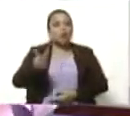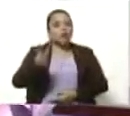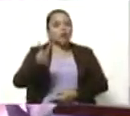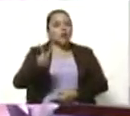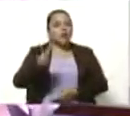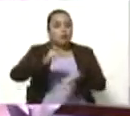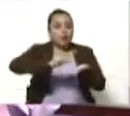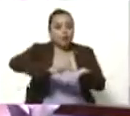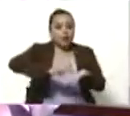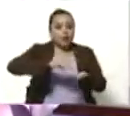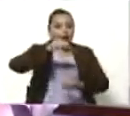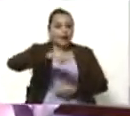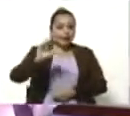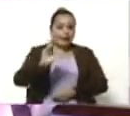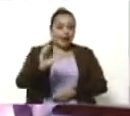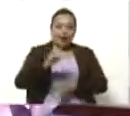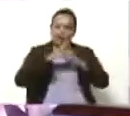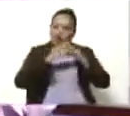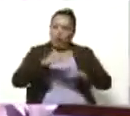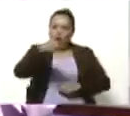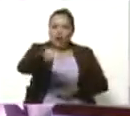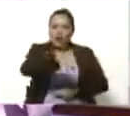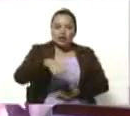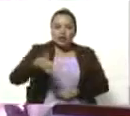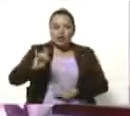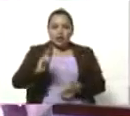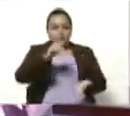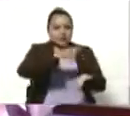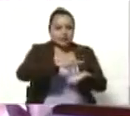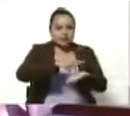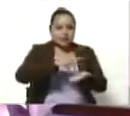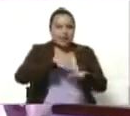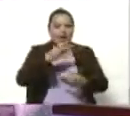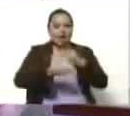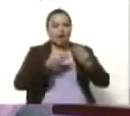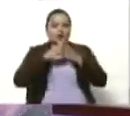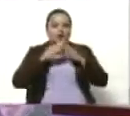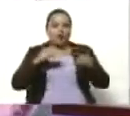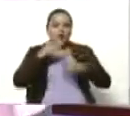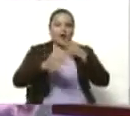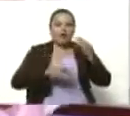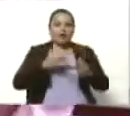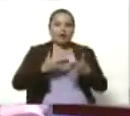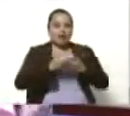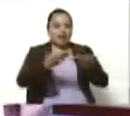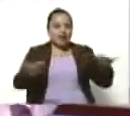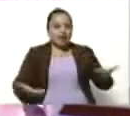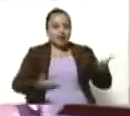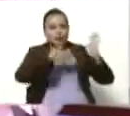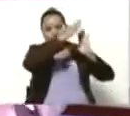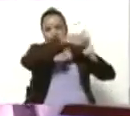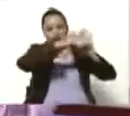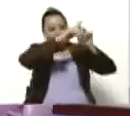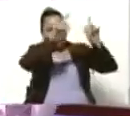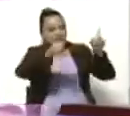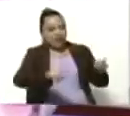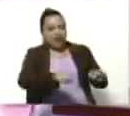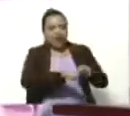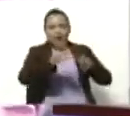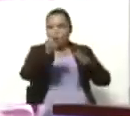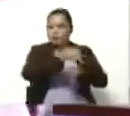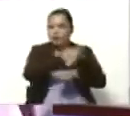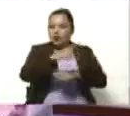Caracas y en todos los estados del país, estuvieron presentes haciendo todas las actividades y dejando murales plasmados para la poesía, para que